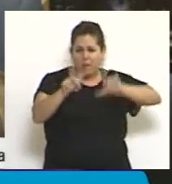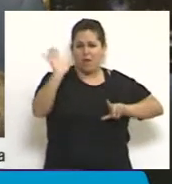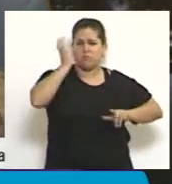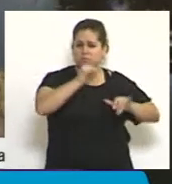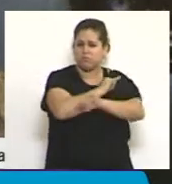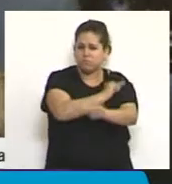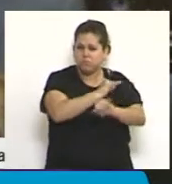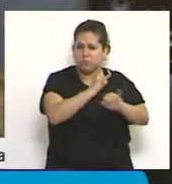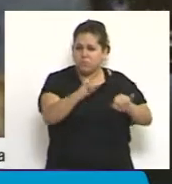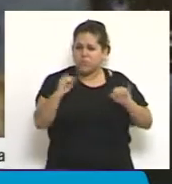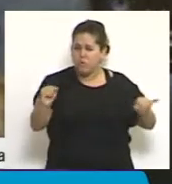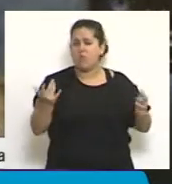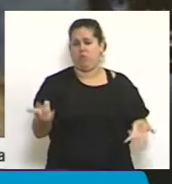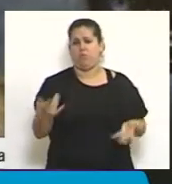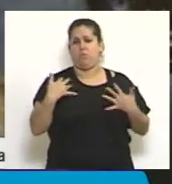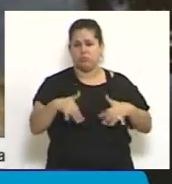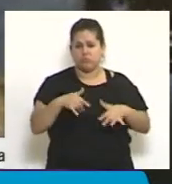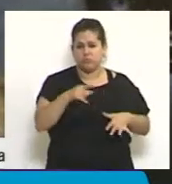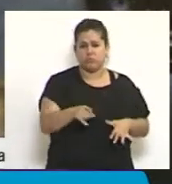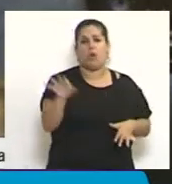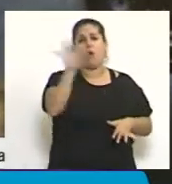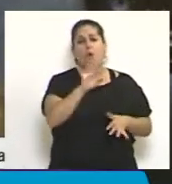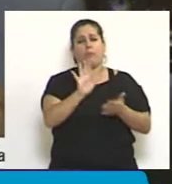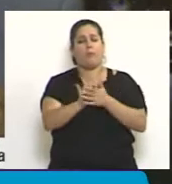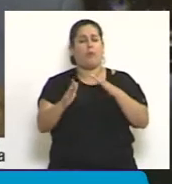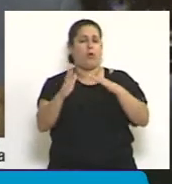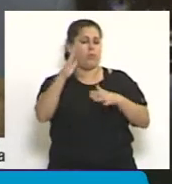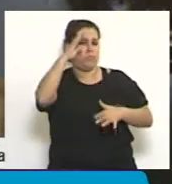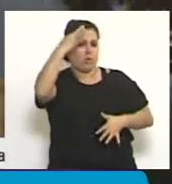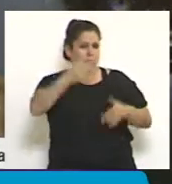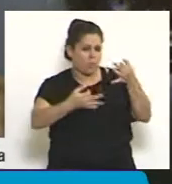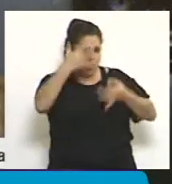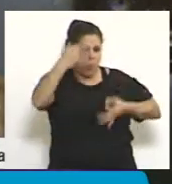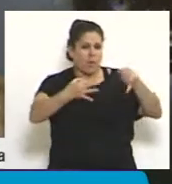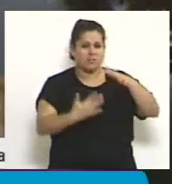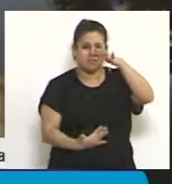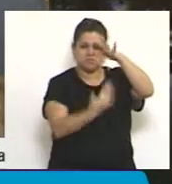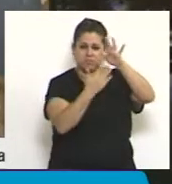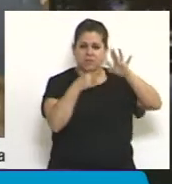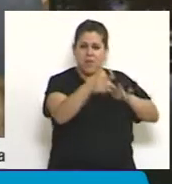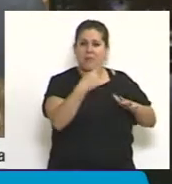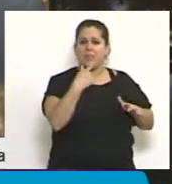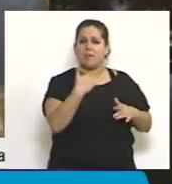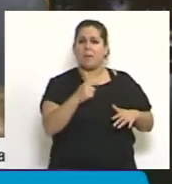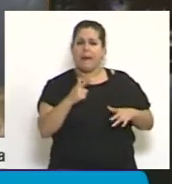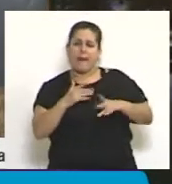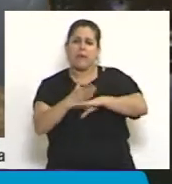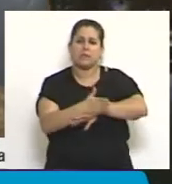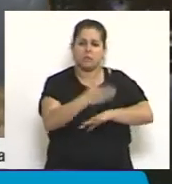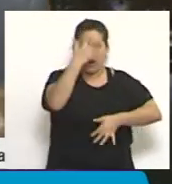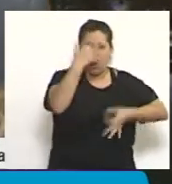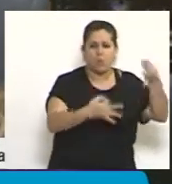Esto de que a través de la Procuración se imponen topes máximos para el acceso a la justicia.